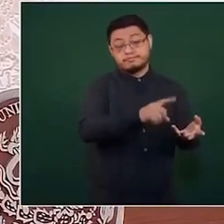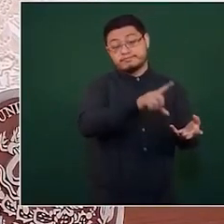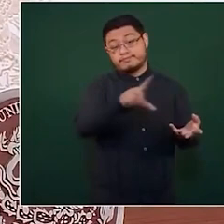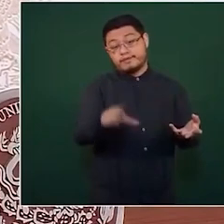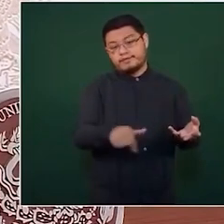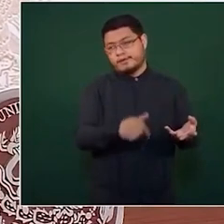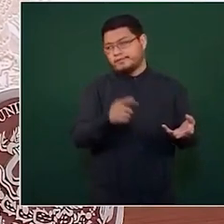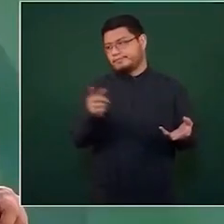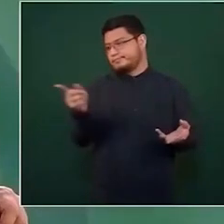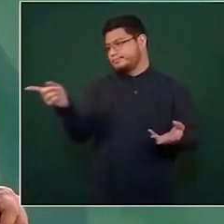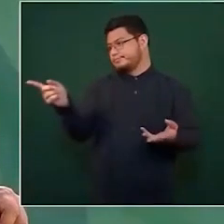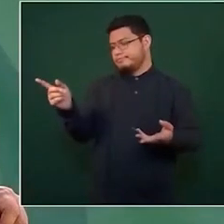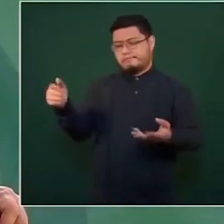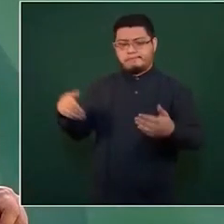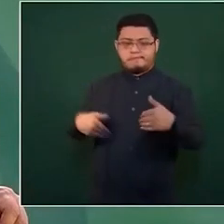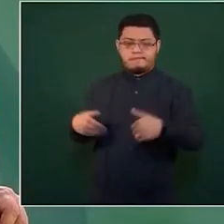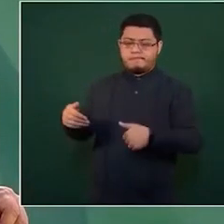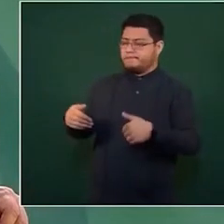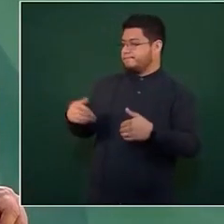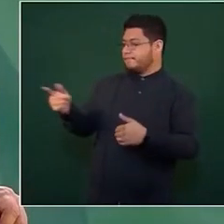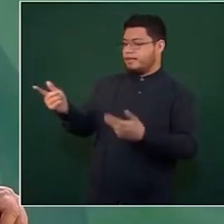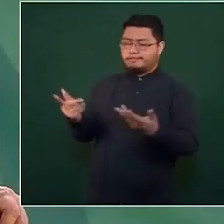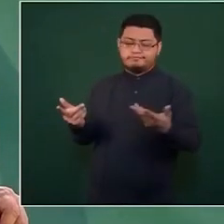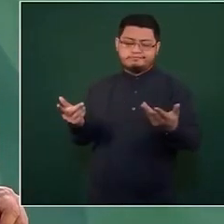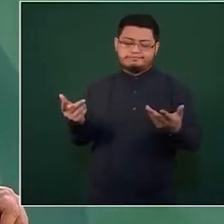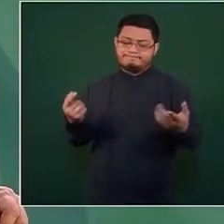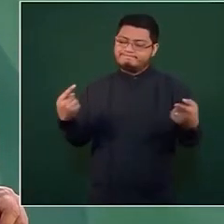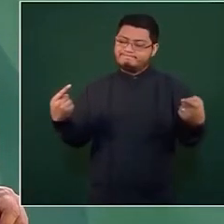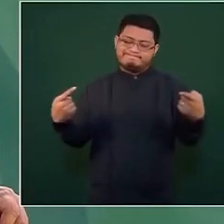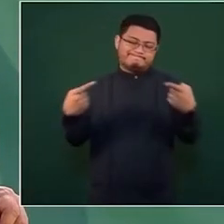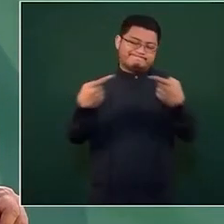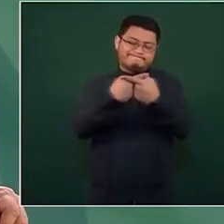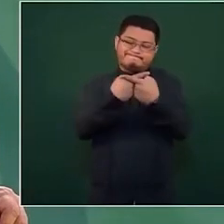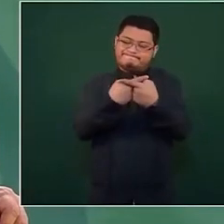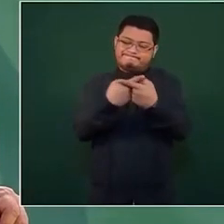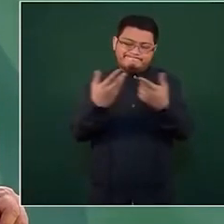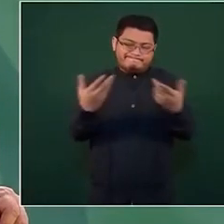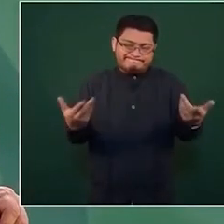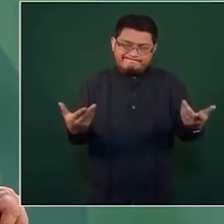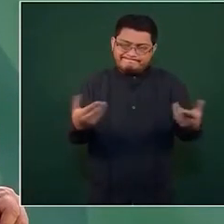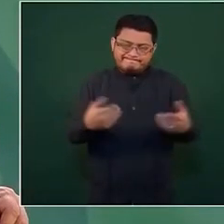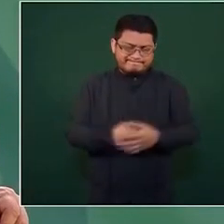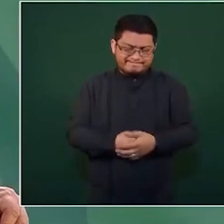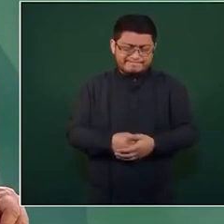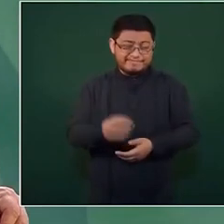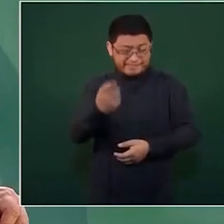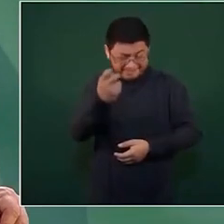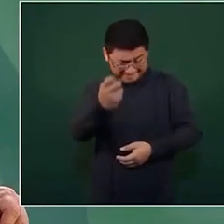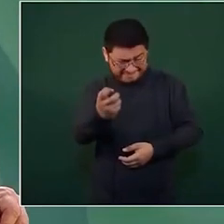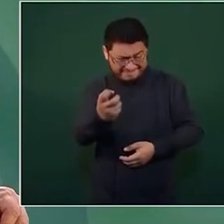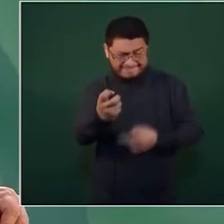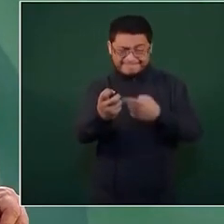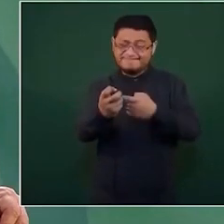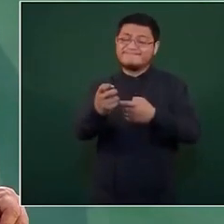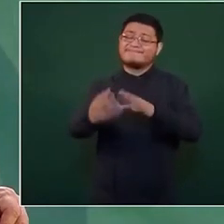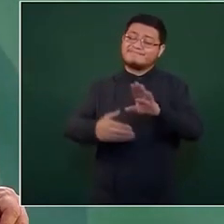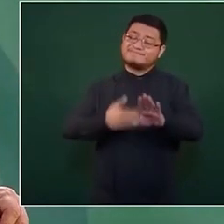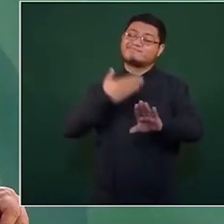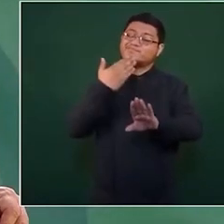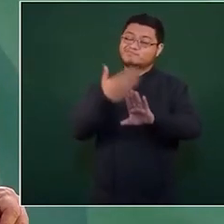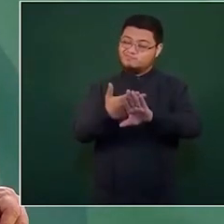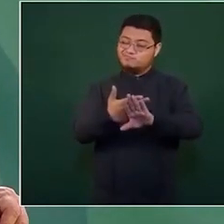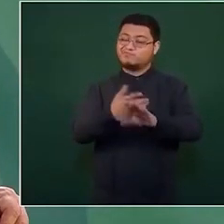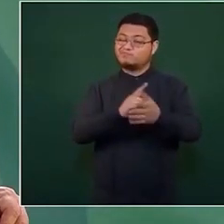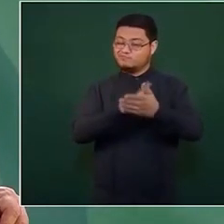conductas antisociales ¿qué no es eso? ¿promover la violación de los derechos humanos?